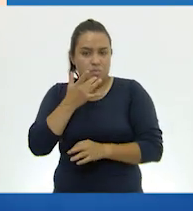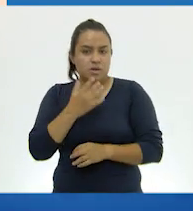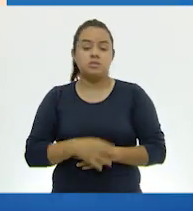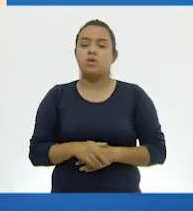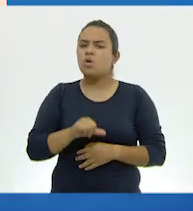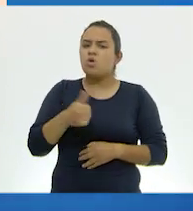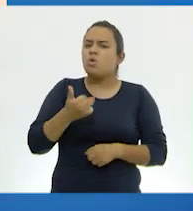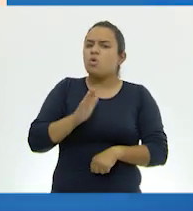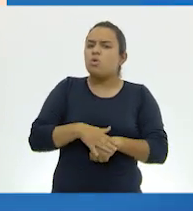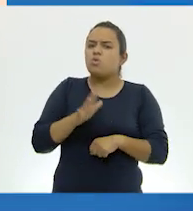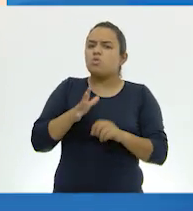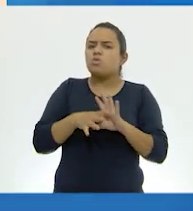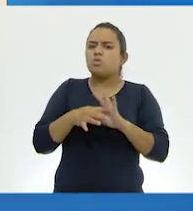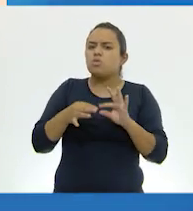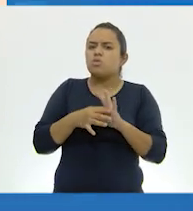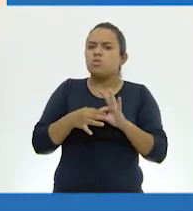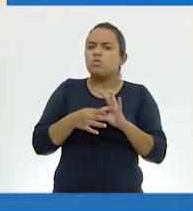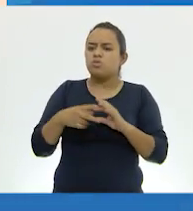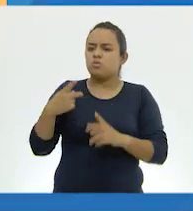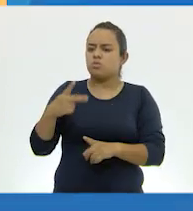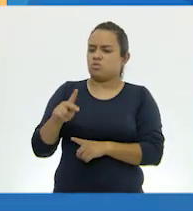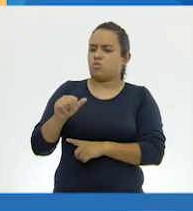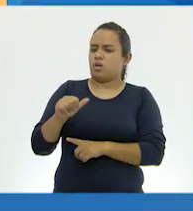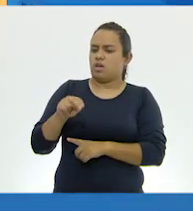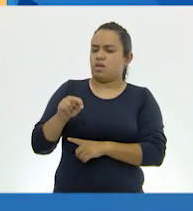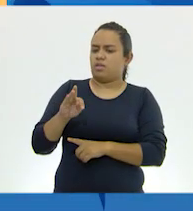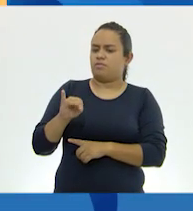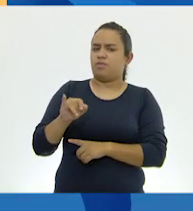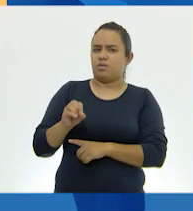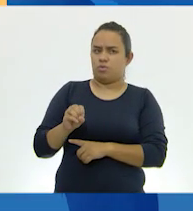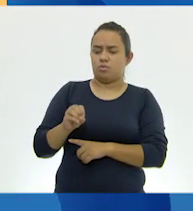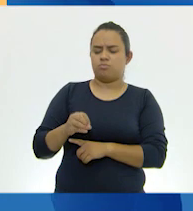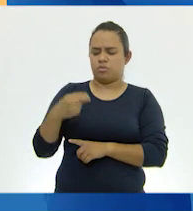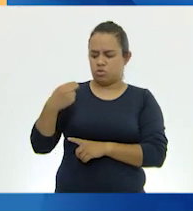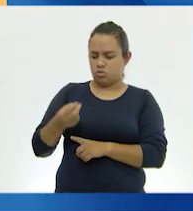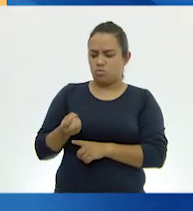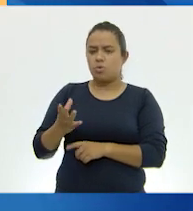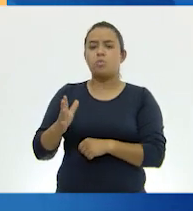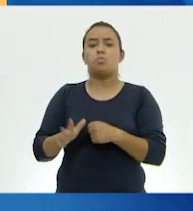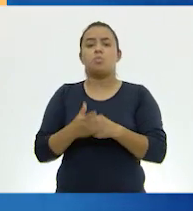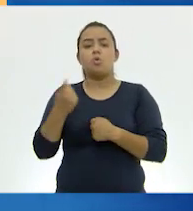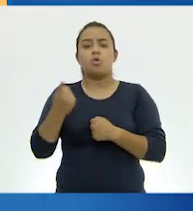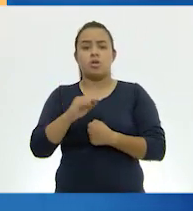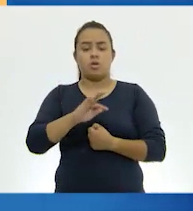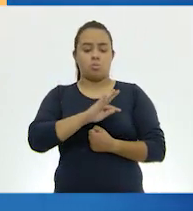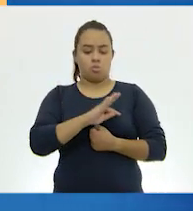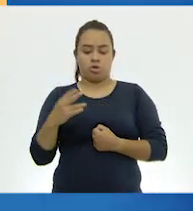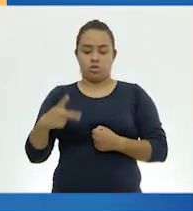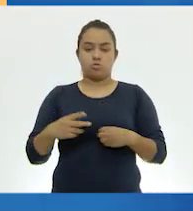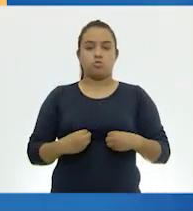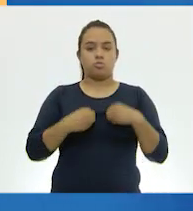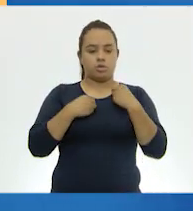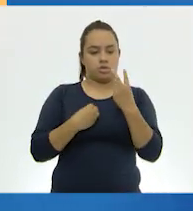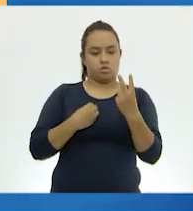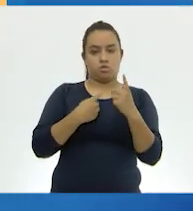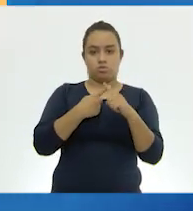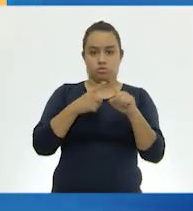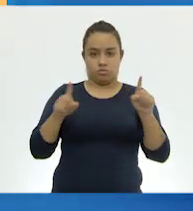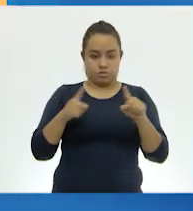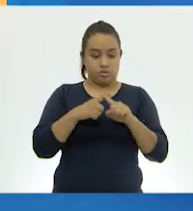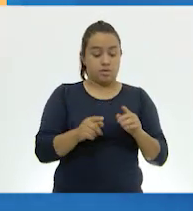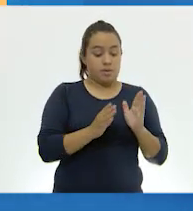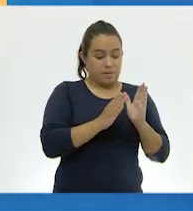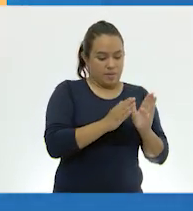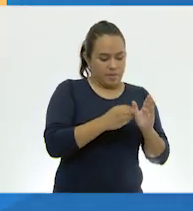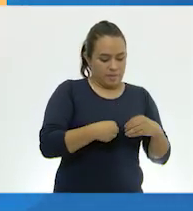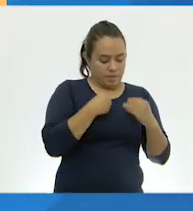decir acerca de los anfibios? Se les llama así porque pueden vivir de dos maneras. Durante la primera